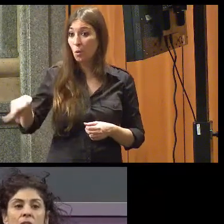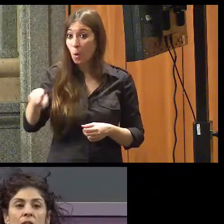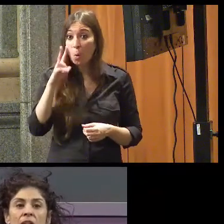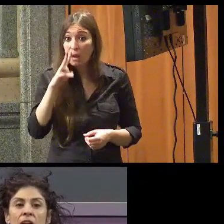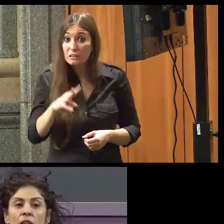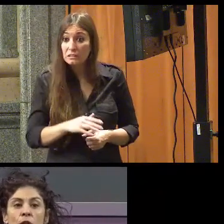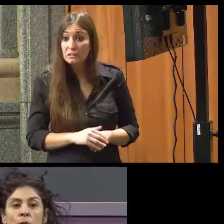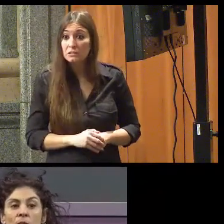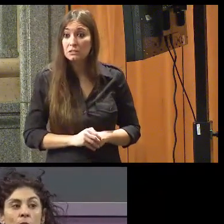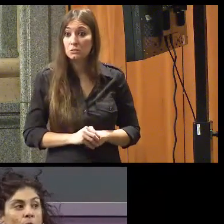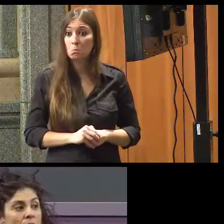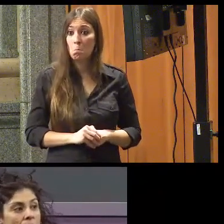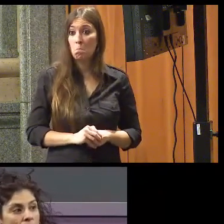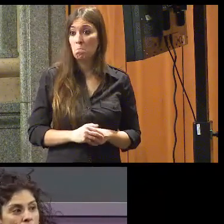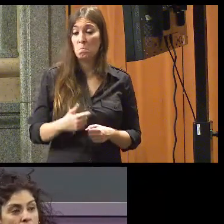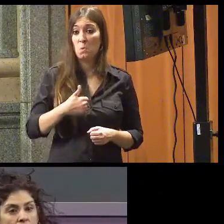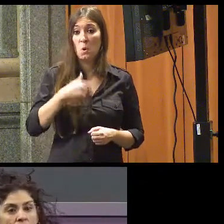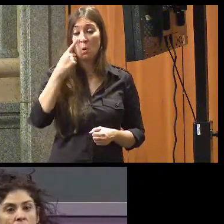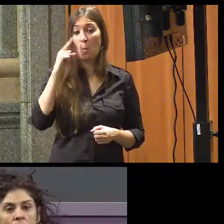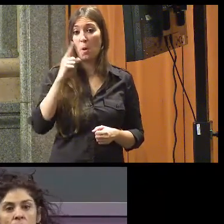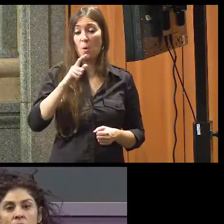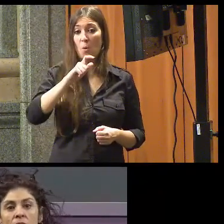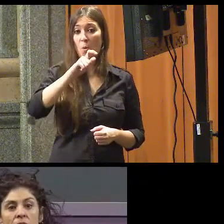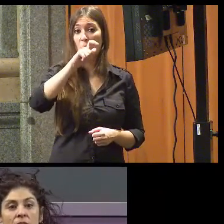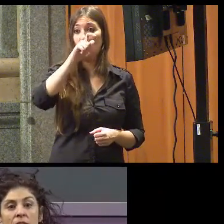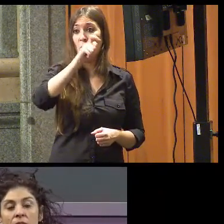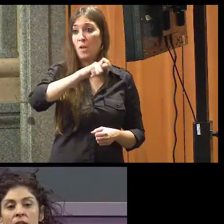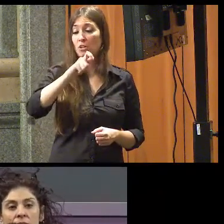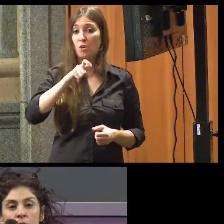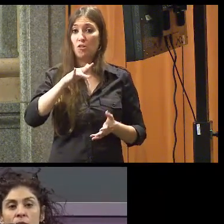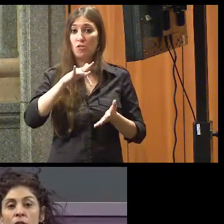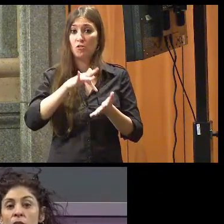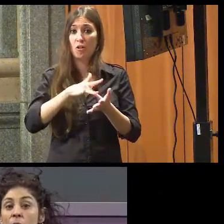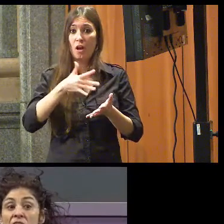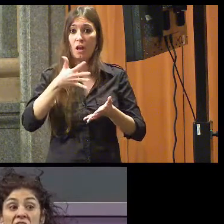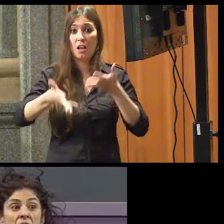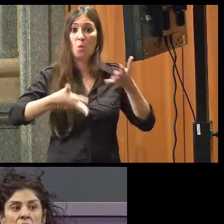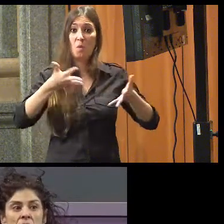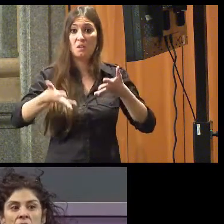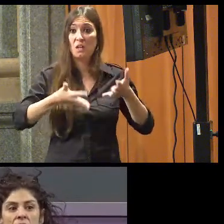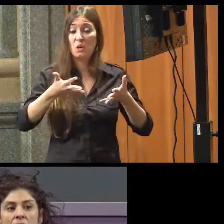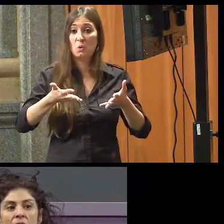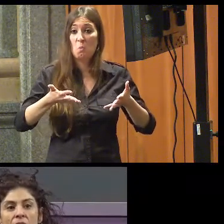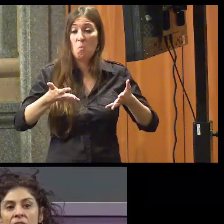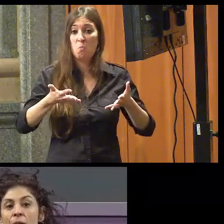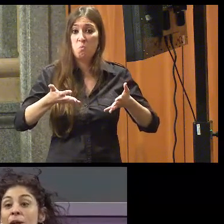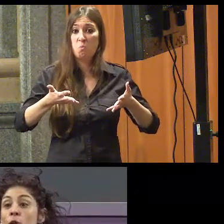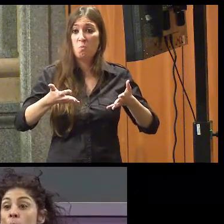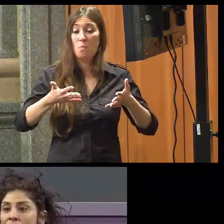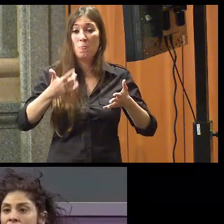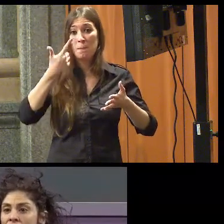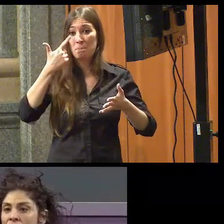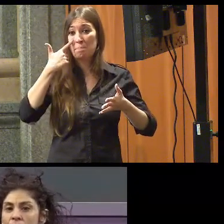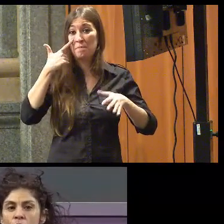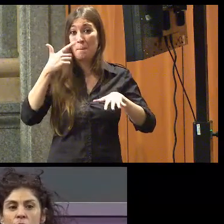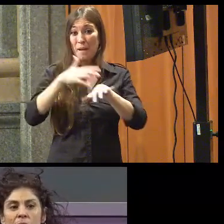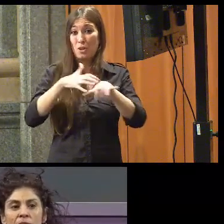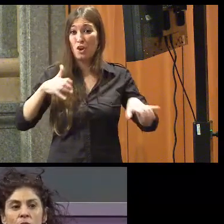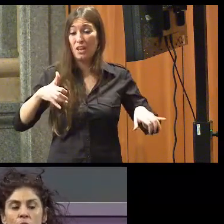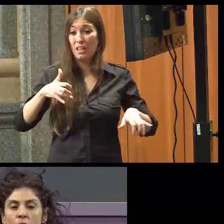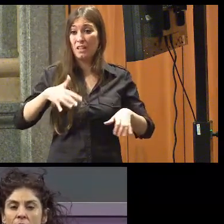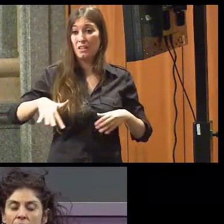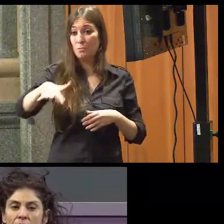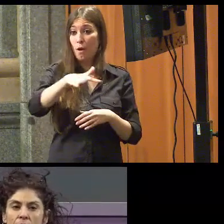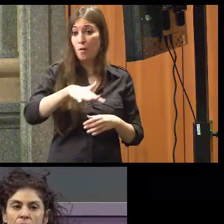Yo no veo personas que estén conociendo lengua de signos en la mayor parte de los